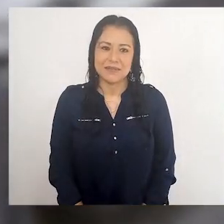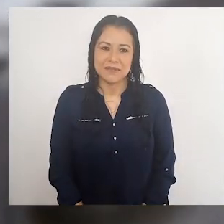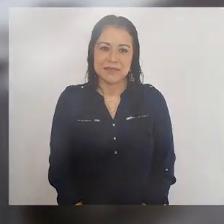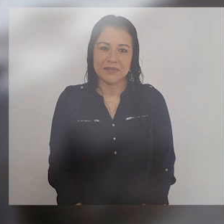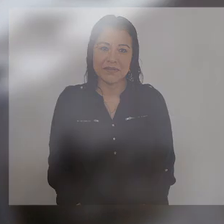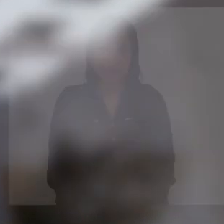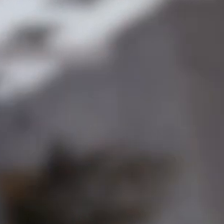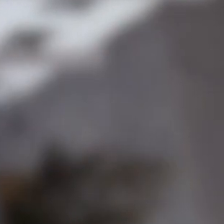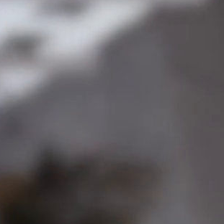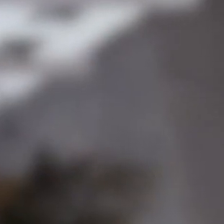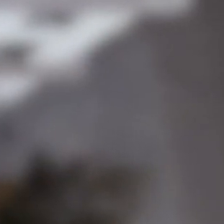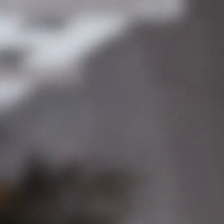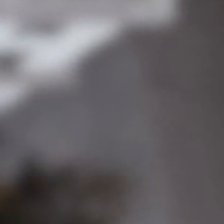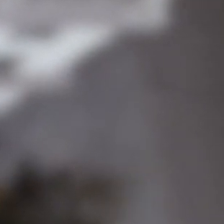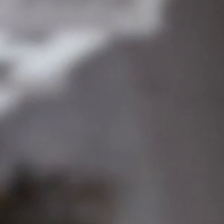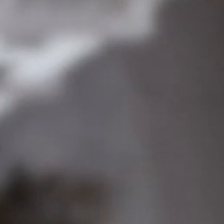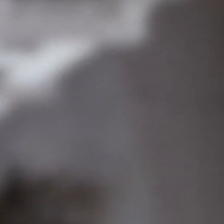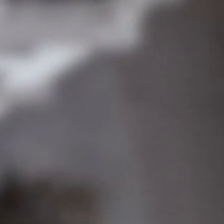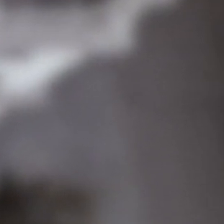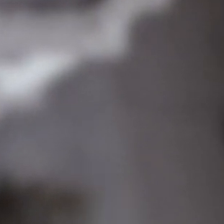¡Gracias! ¡Gracias! ¡Gracias! ¡Gracias! ¡Gracias! ¡Gracias!